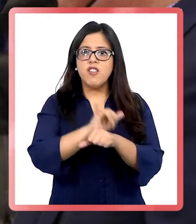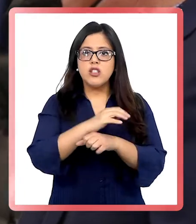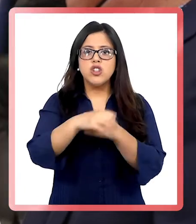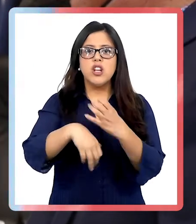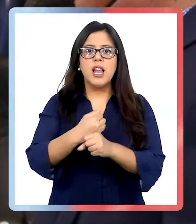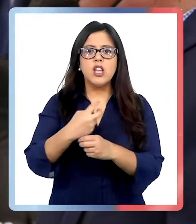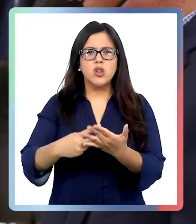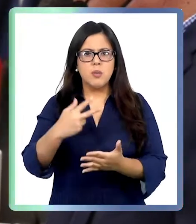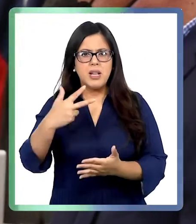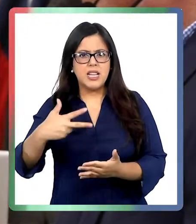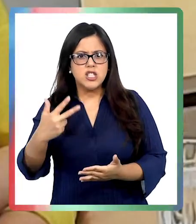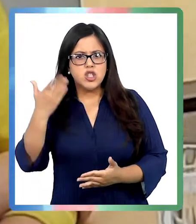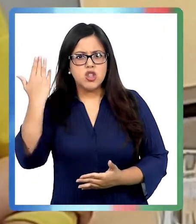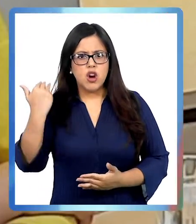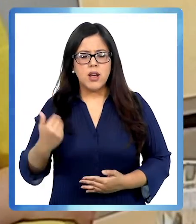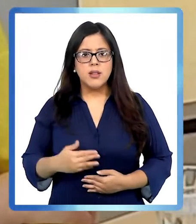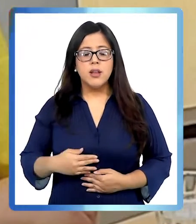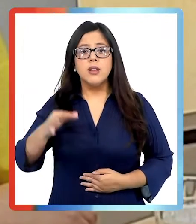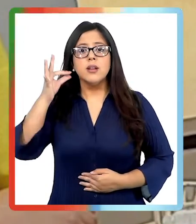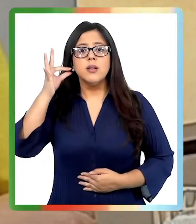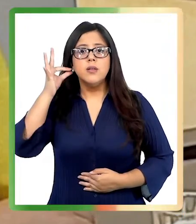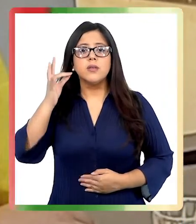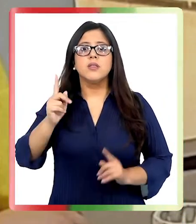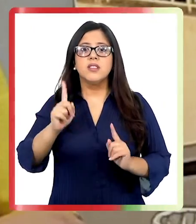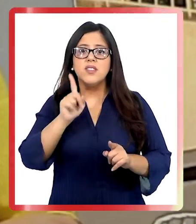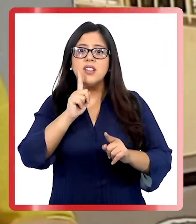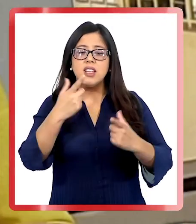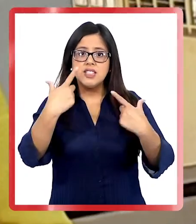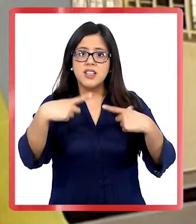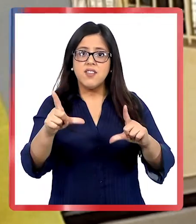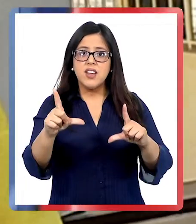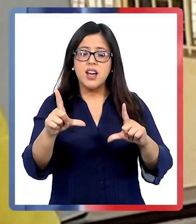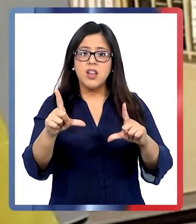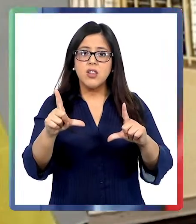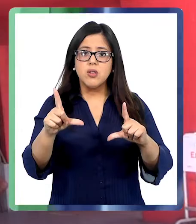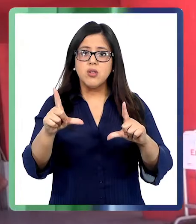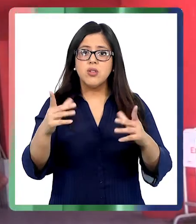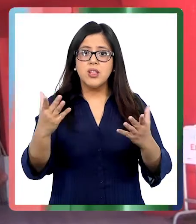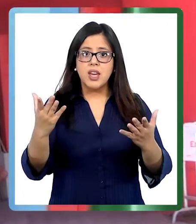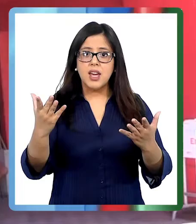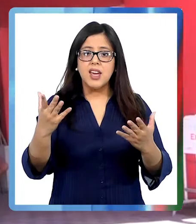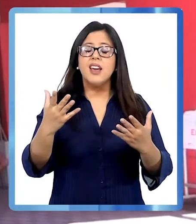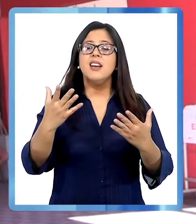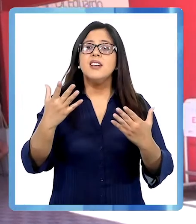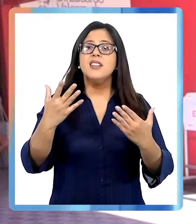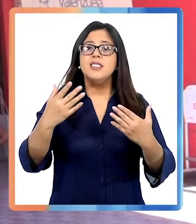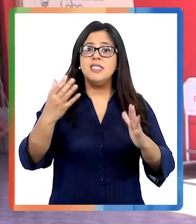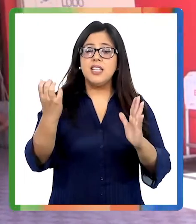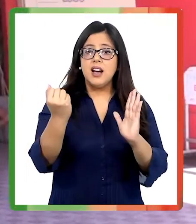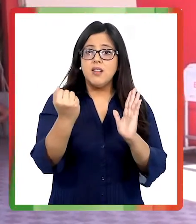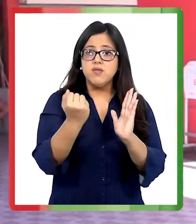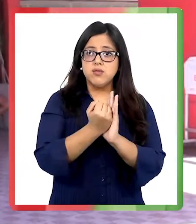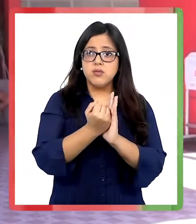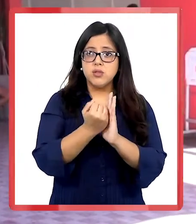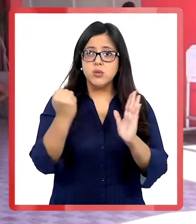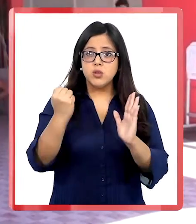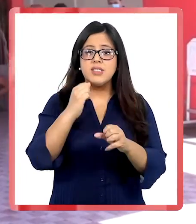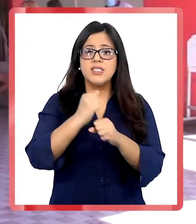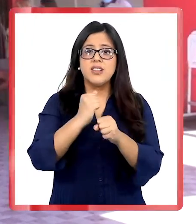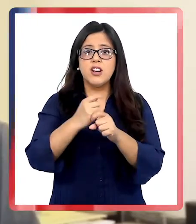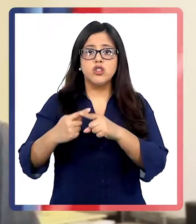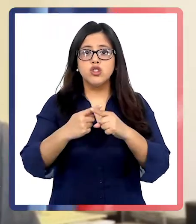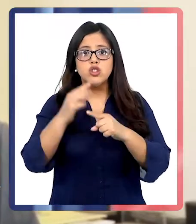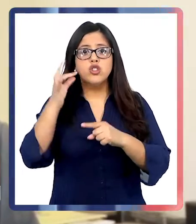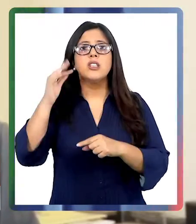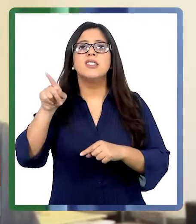hoy día ella, diciembre, está asumiendo como corea. Siendo que mi título lo falsificó desde el año 2018. La imputada para ello